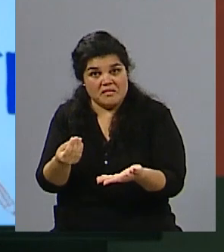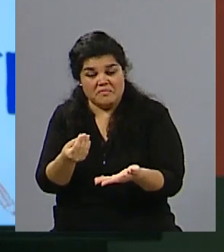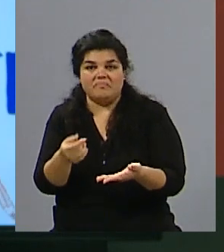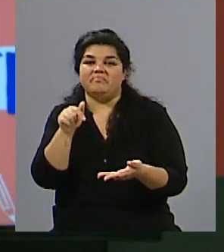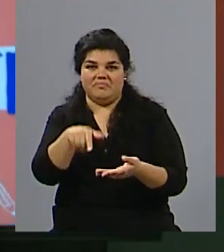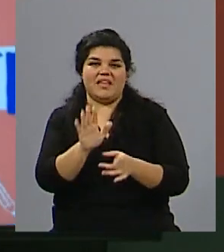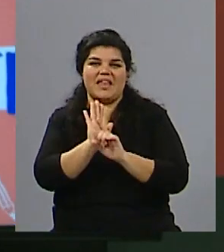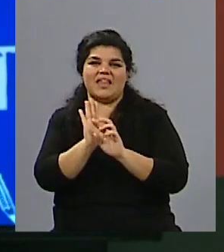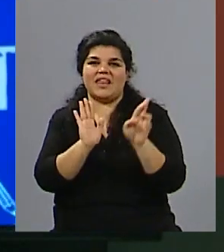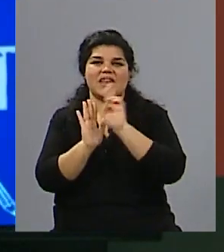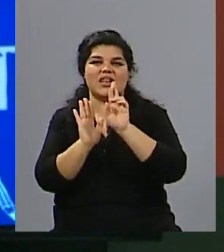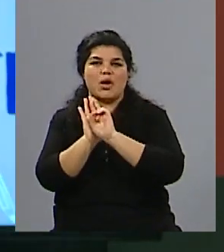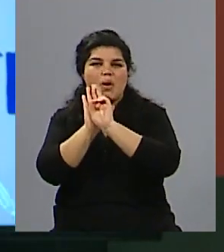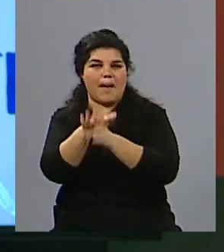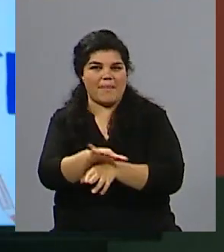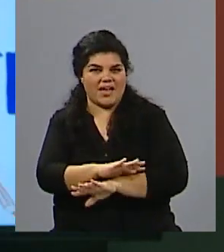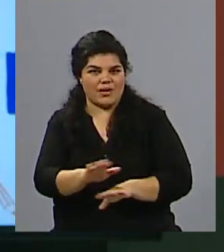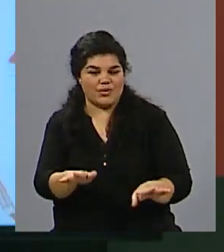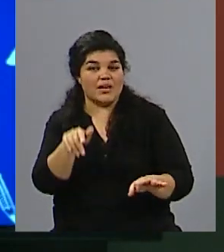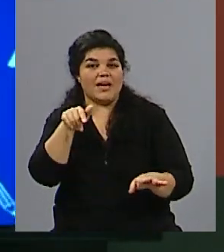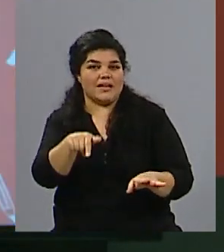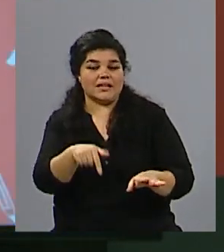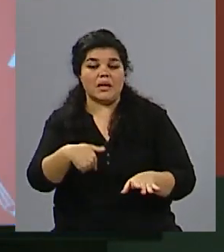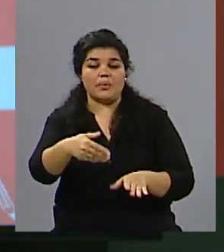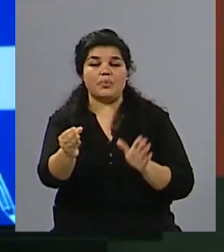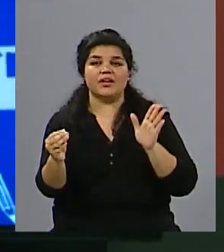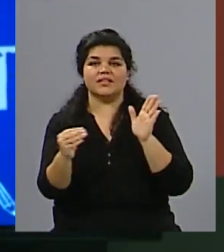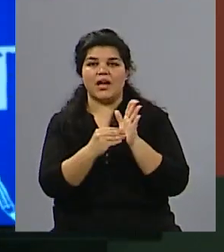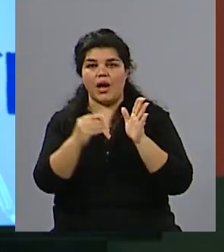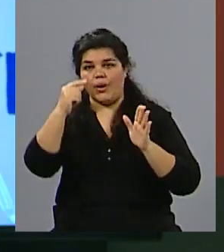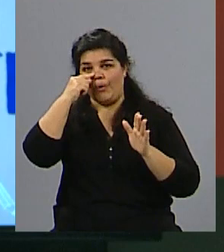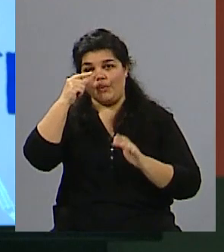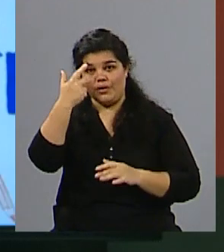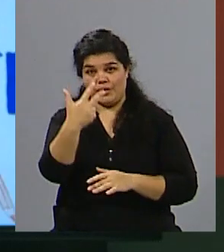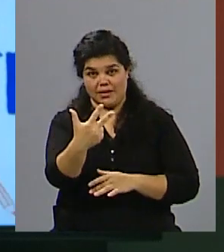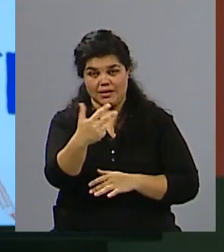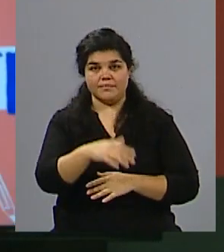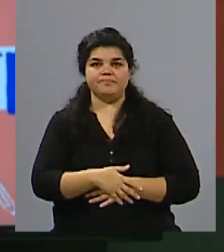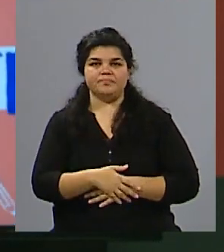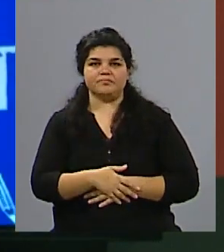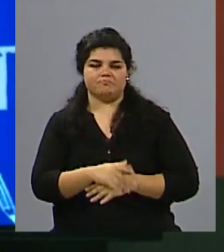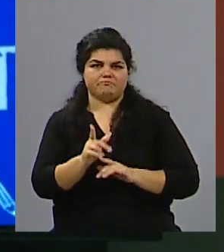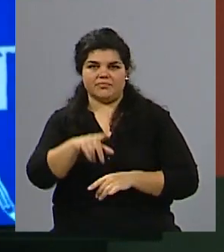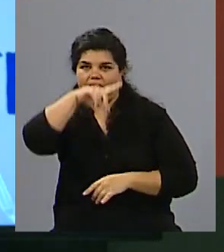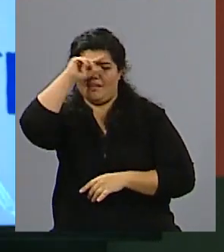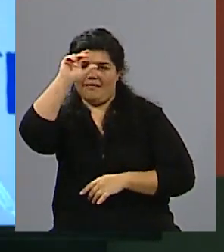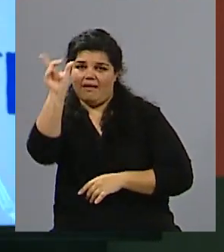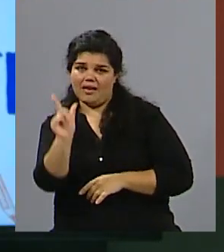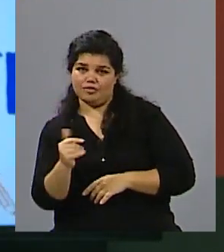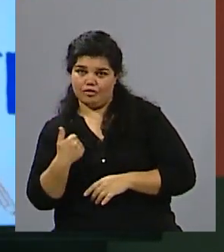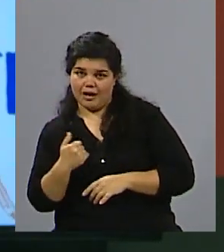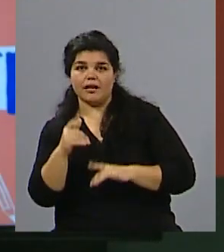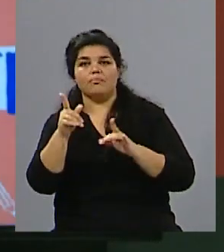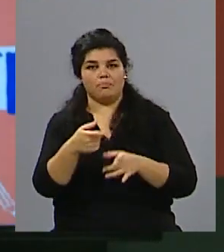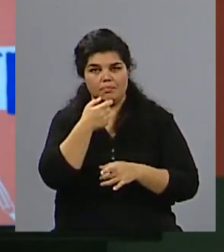el Ni Una Menos, las actividades que están preparadas para este 3 de junio a nivel nacional, también aquí en Mendoza, una